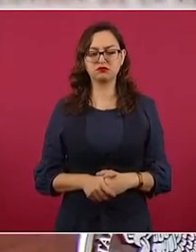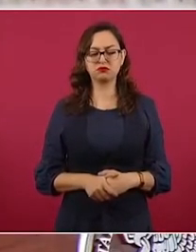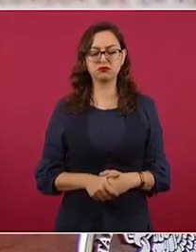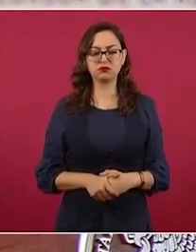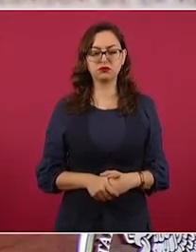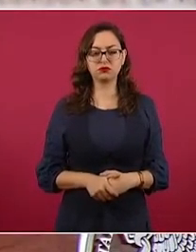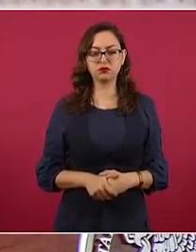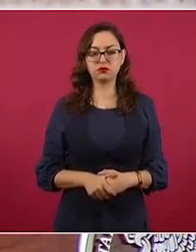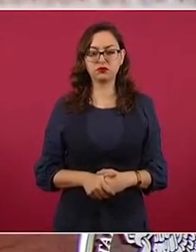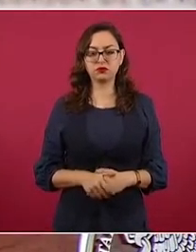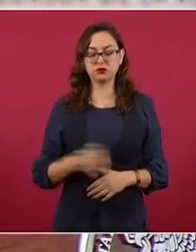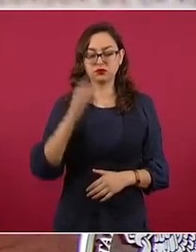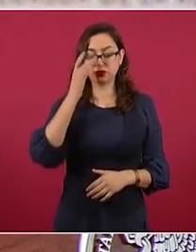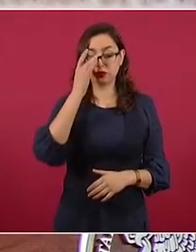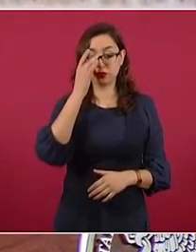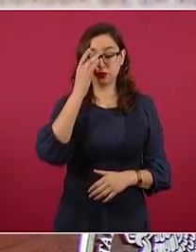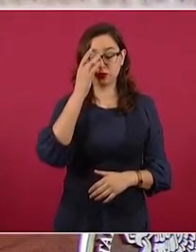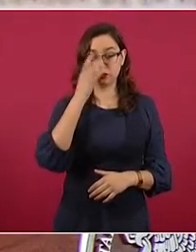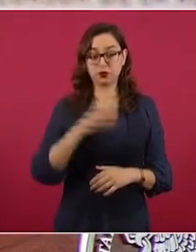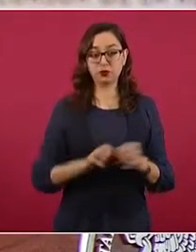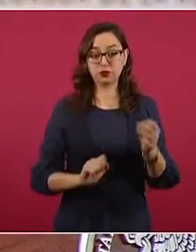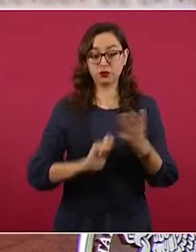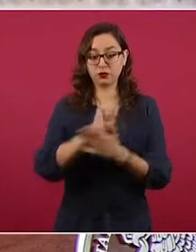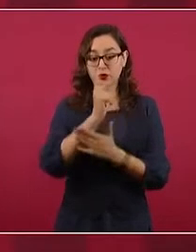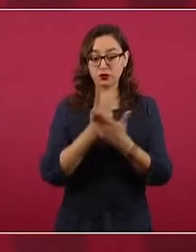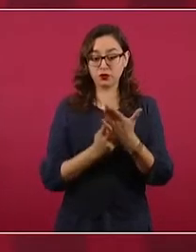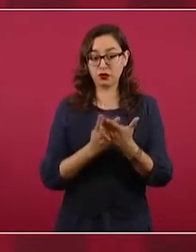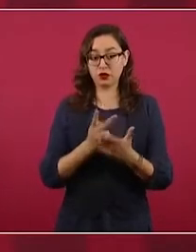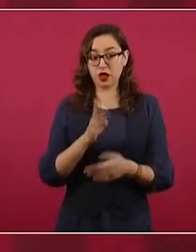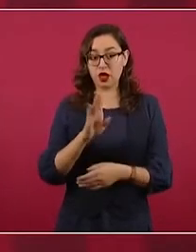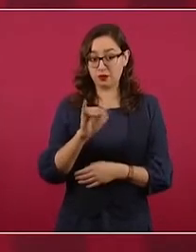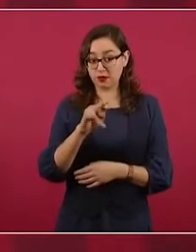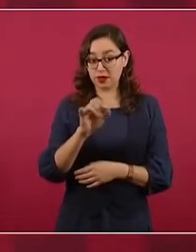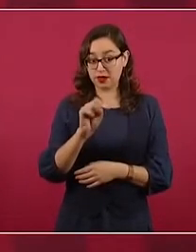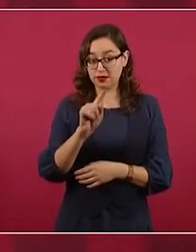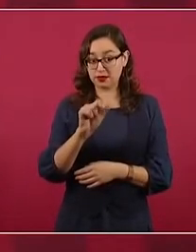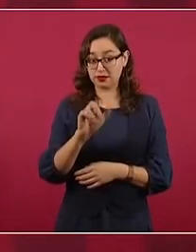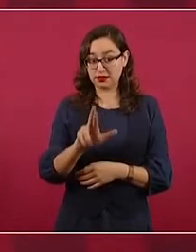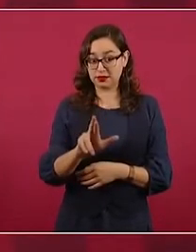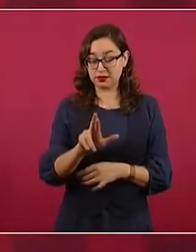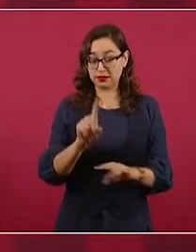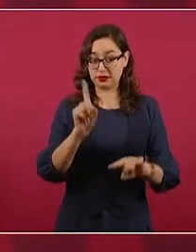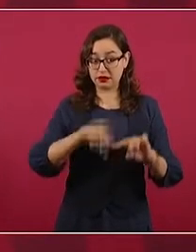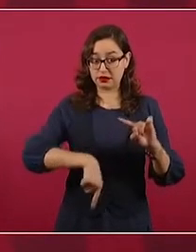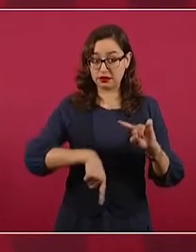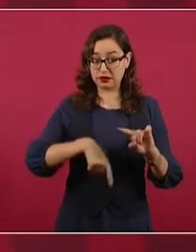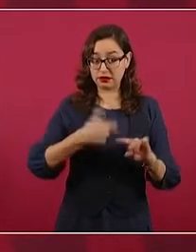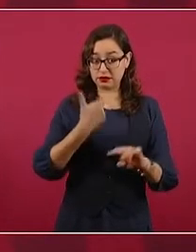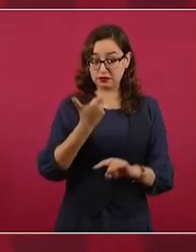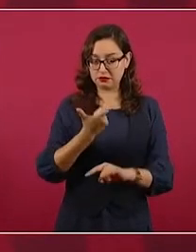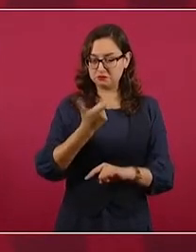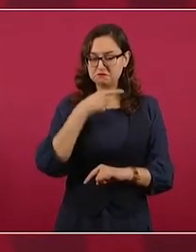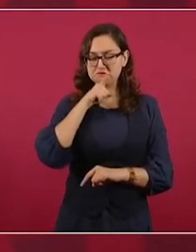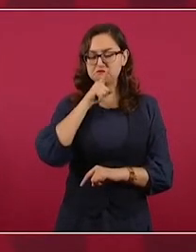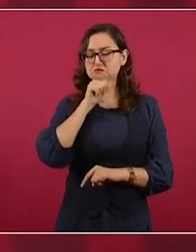de bienestar que se quede sin presupuesto,